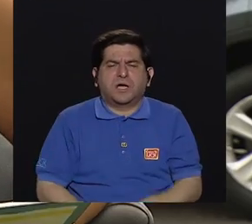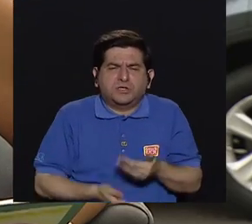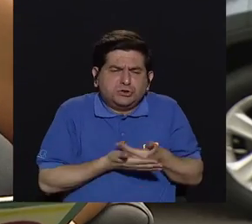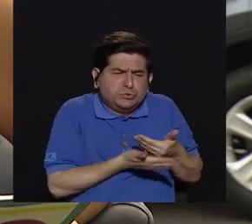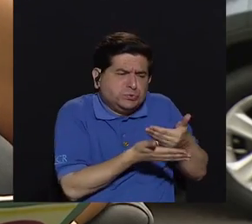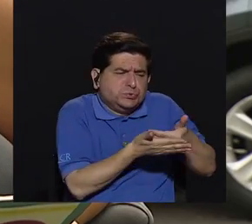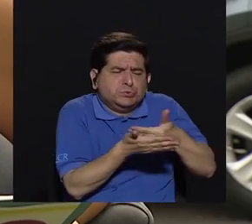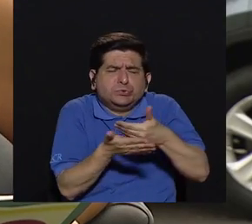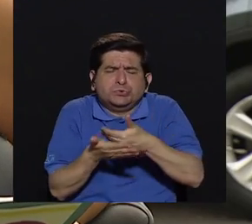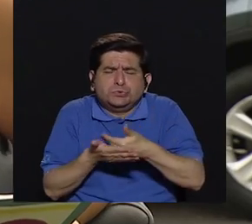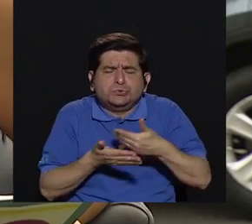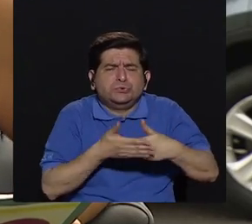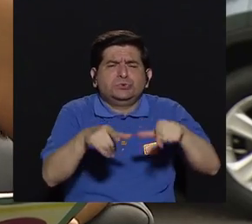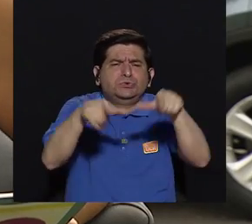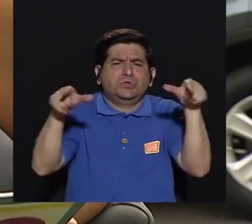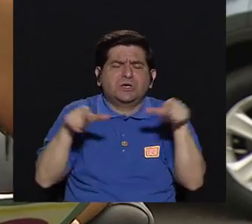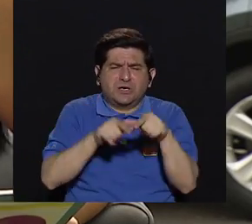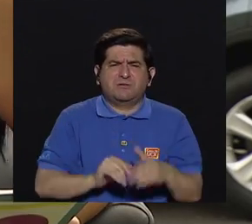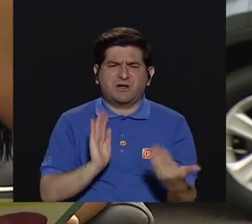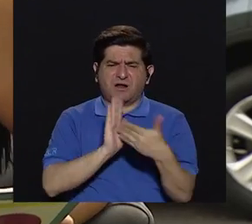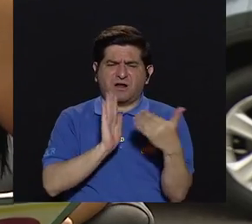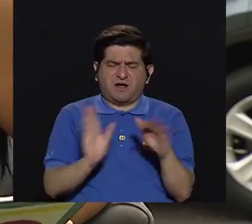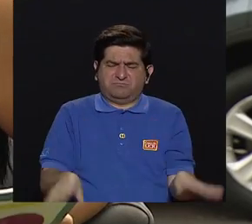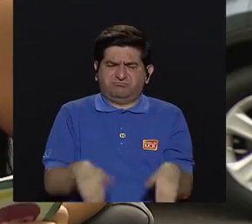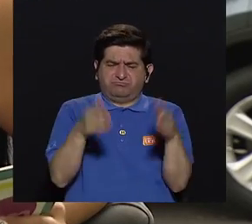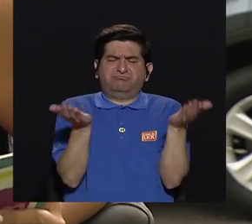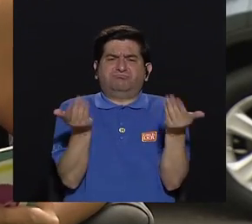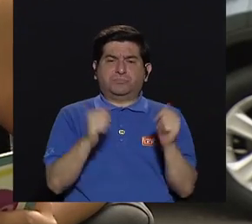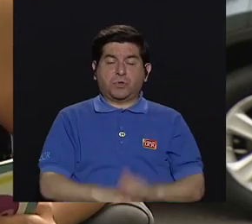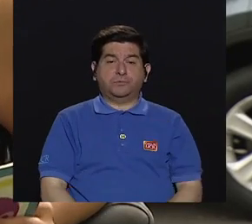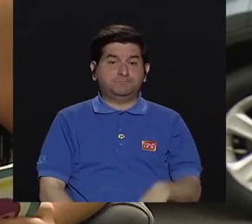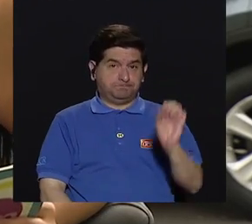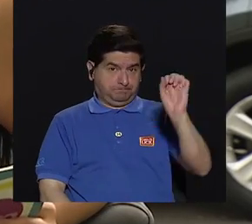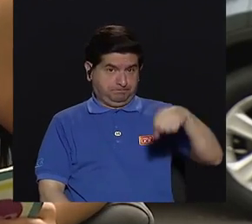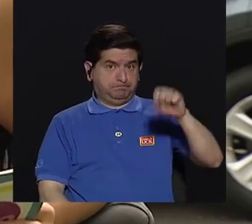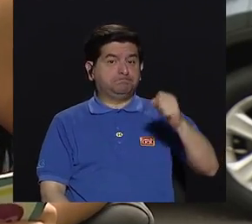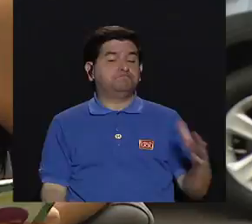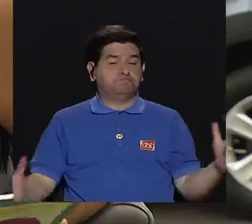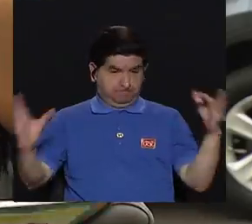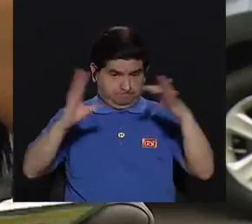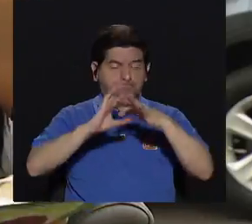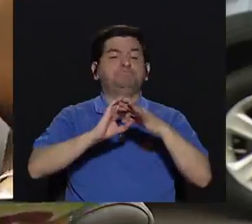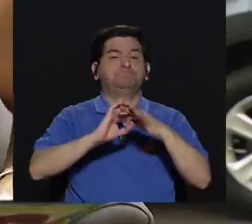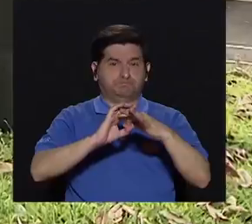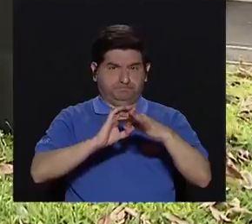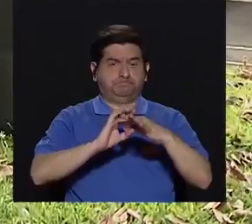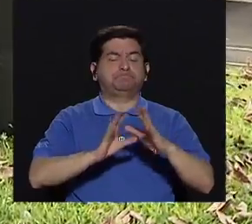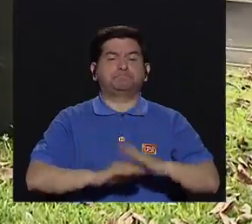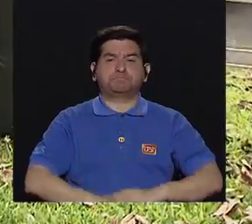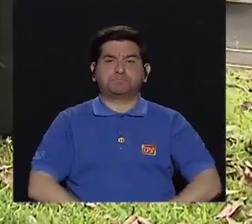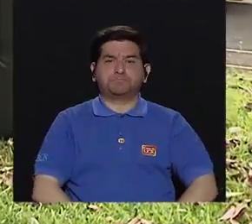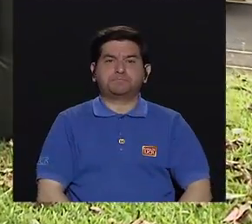humedad o del lugar? ¿Cómo afecta eso? Sí, tiene mucho que ver.